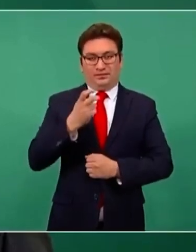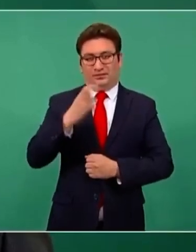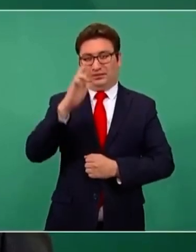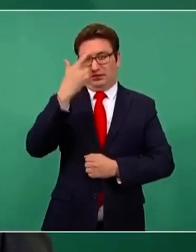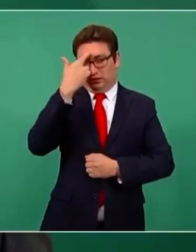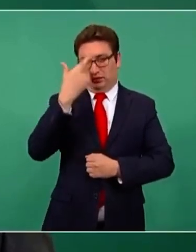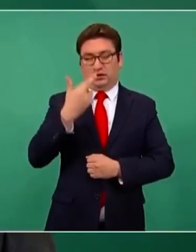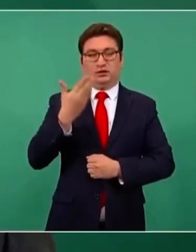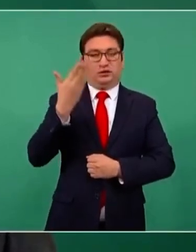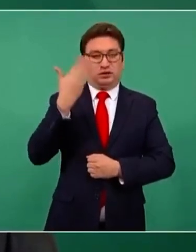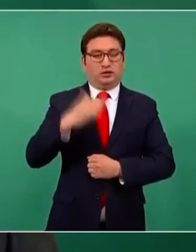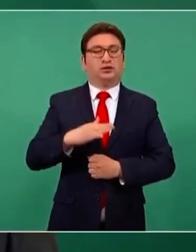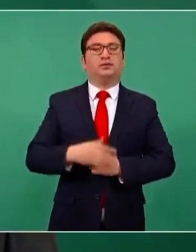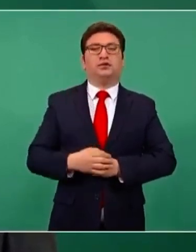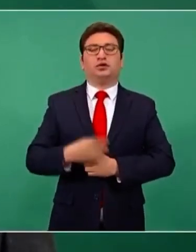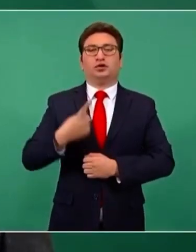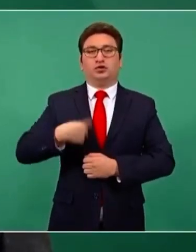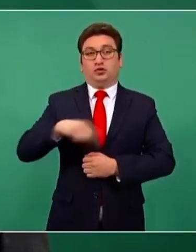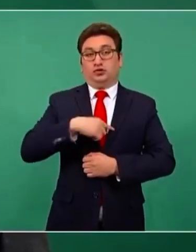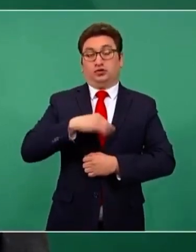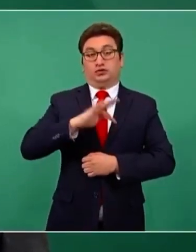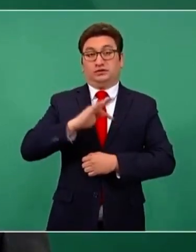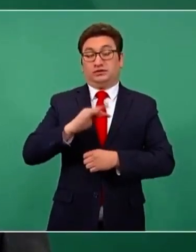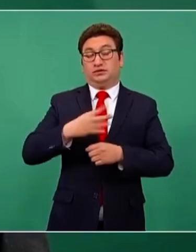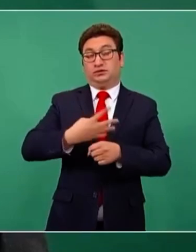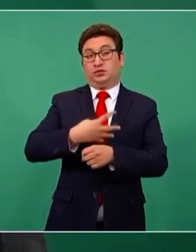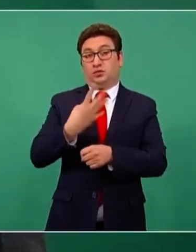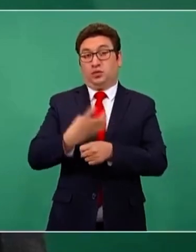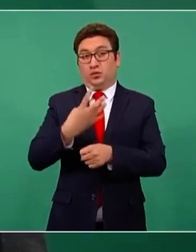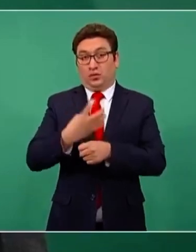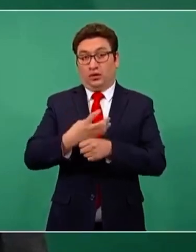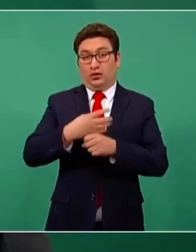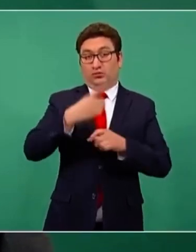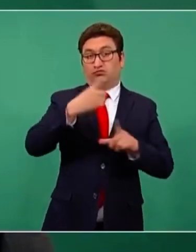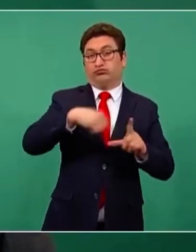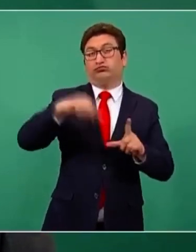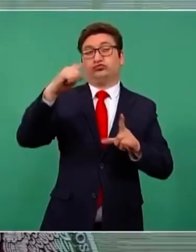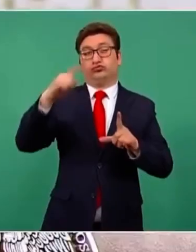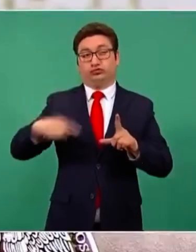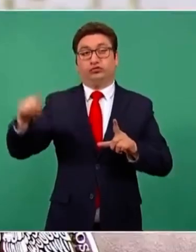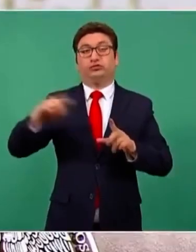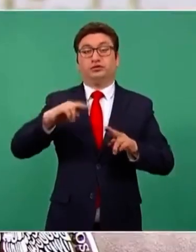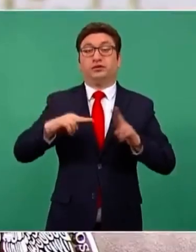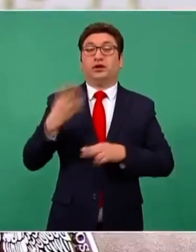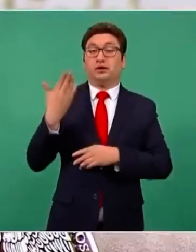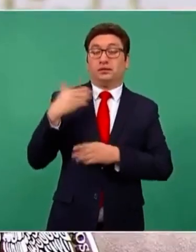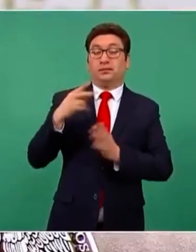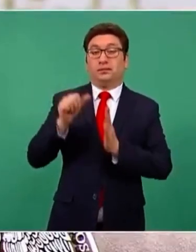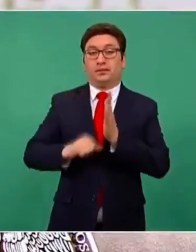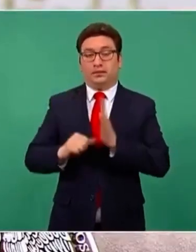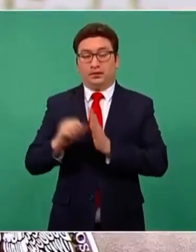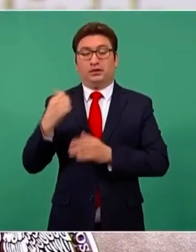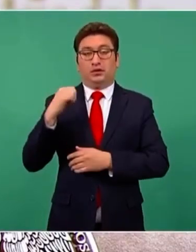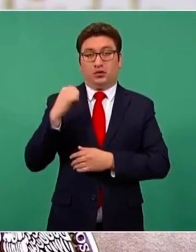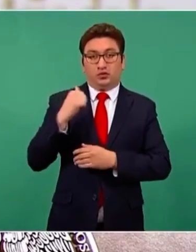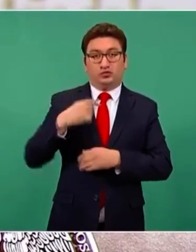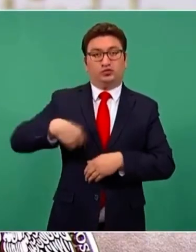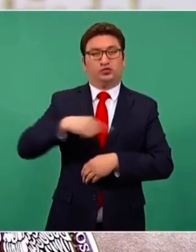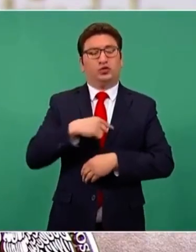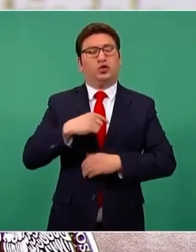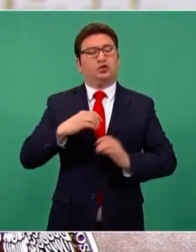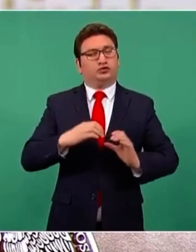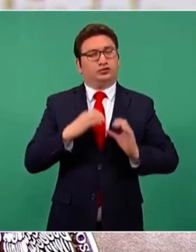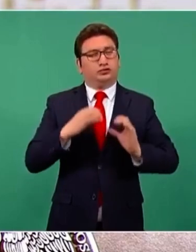para una posible cuarta ola, desde el mes de agosto estuvimos alineando los protocolos de